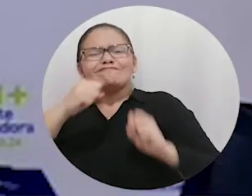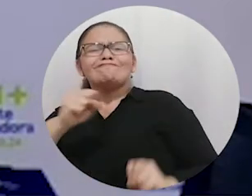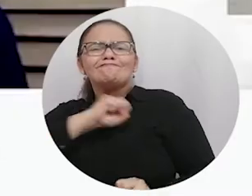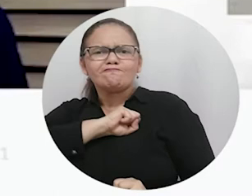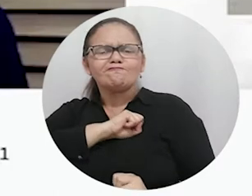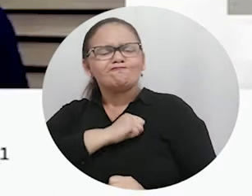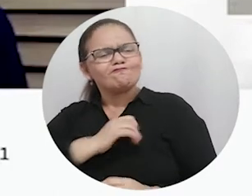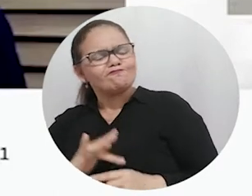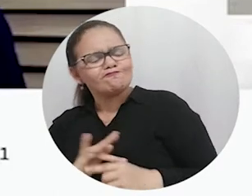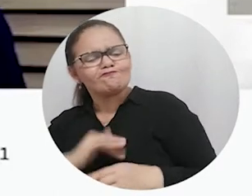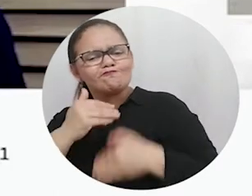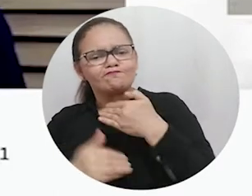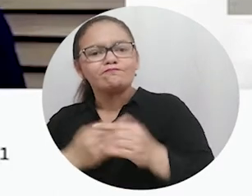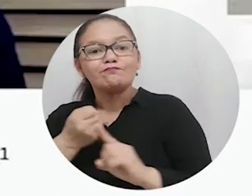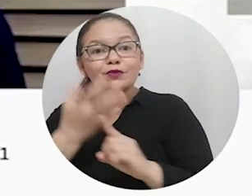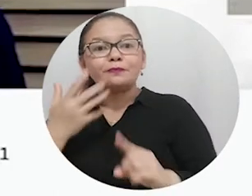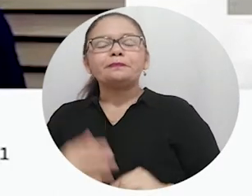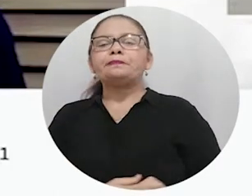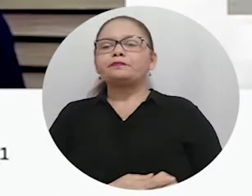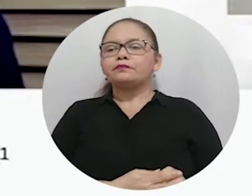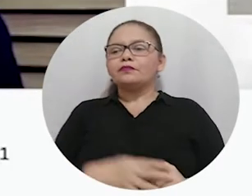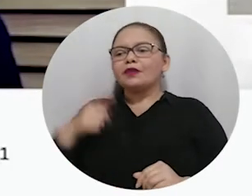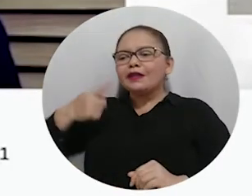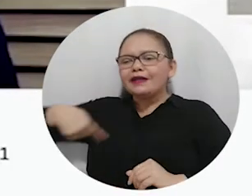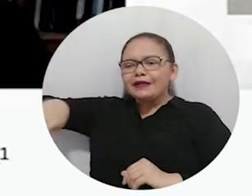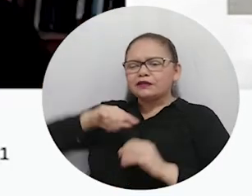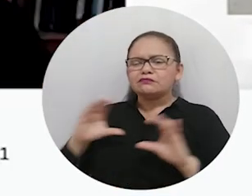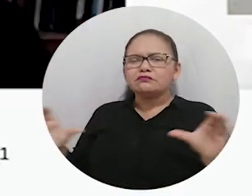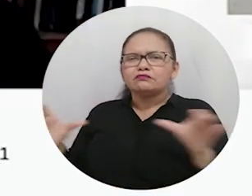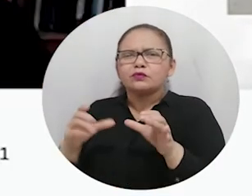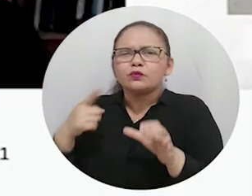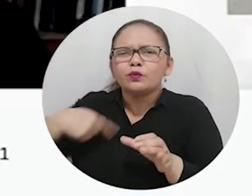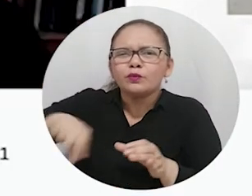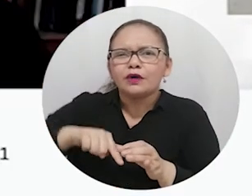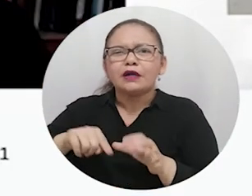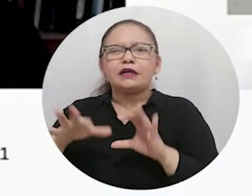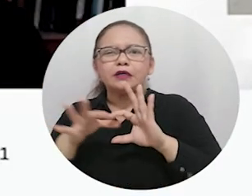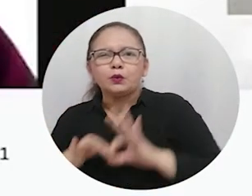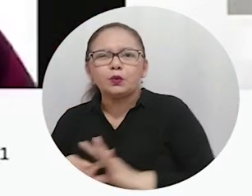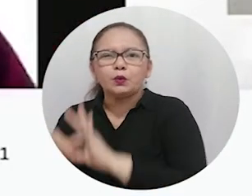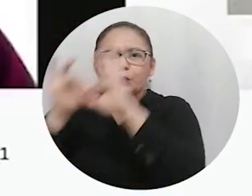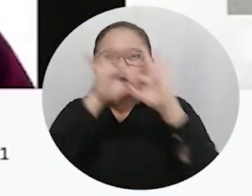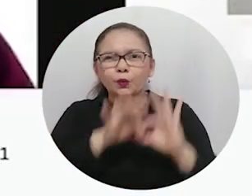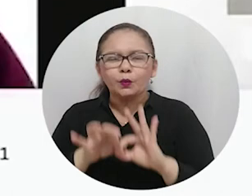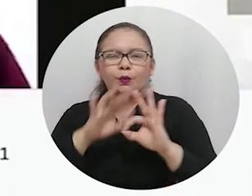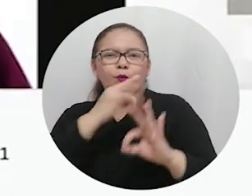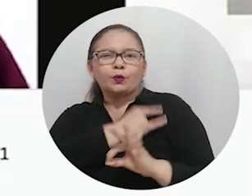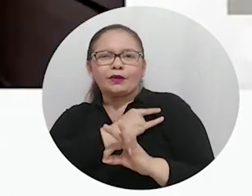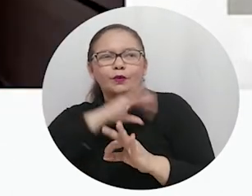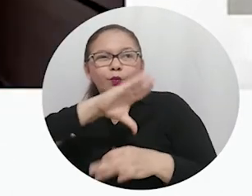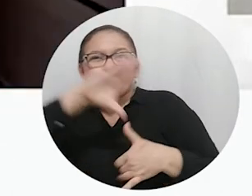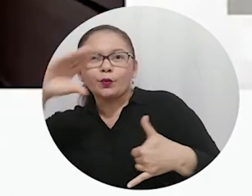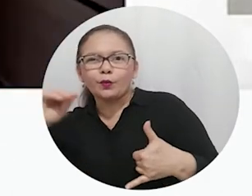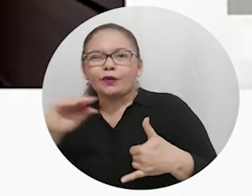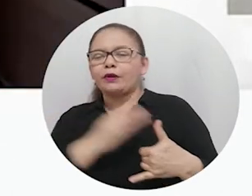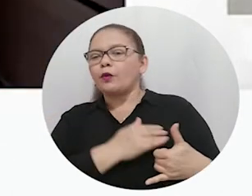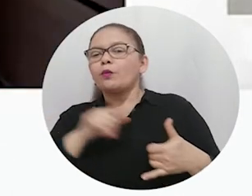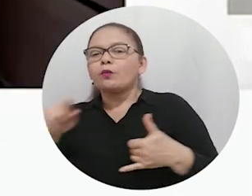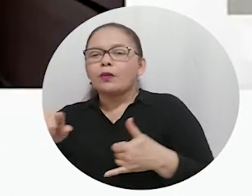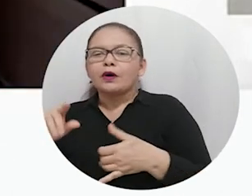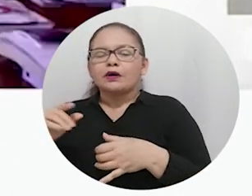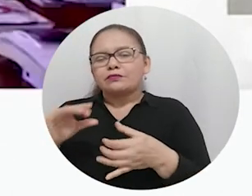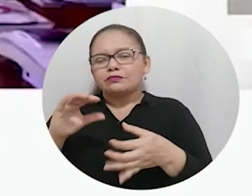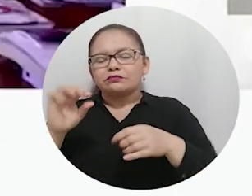Constitución. El evento fue realizado en colaboración con la Mesa de Gobernabilidad y Paz del Sistema Universitario Suecaribe,